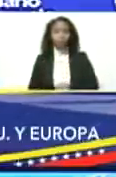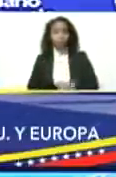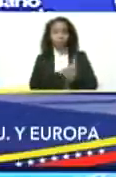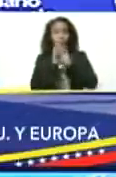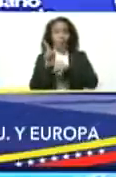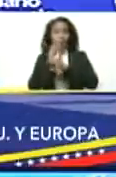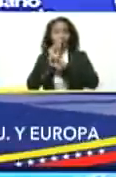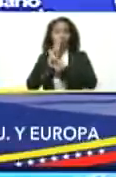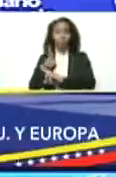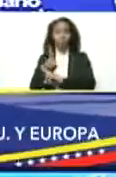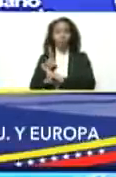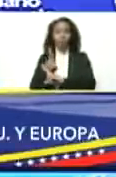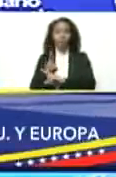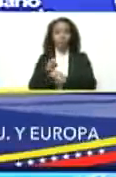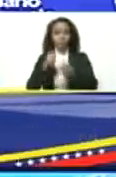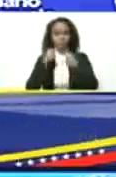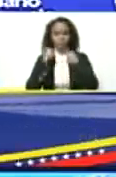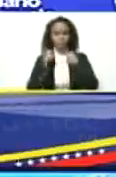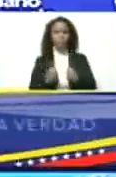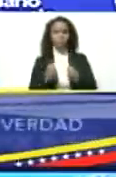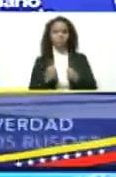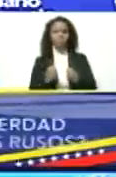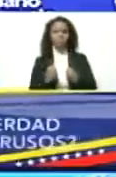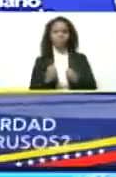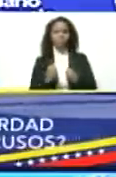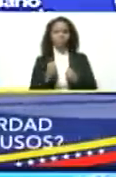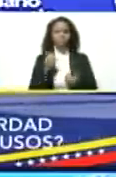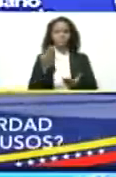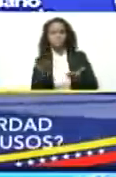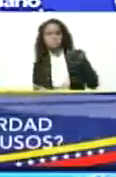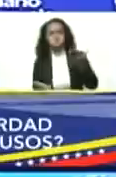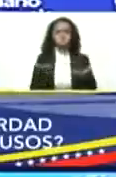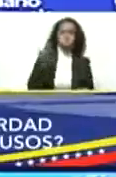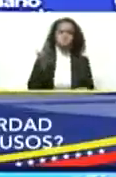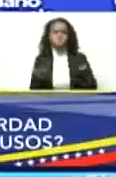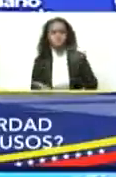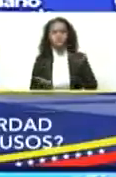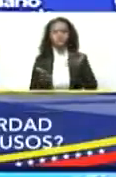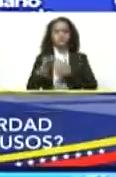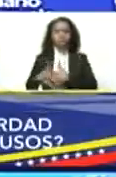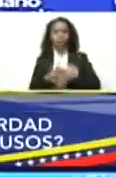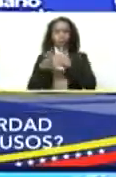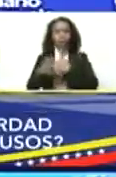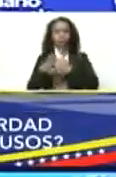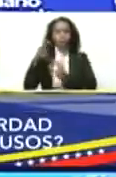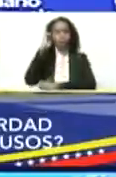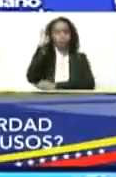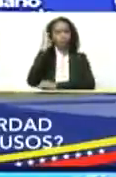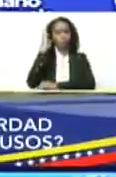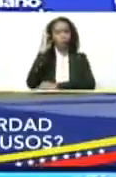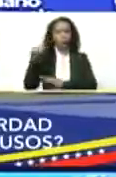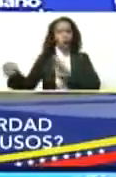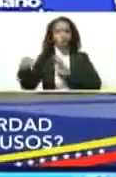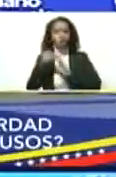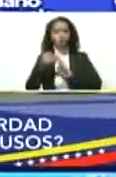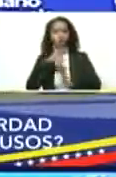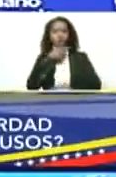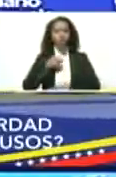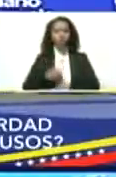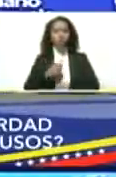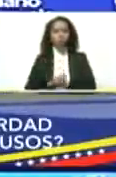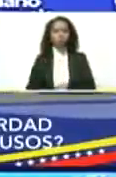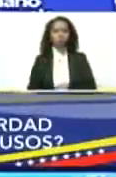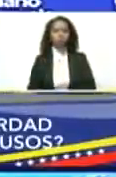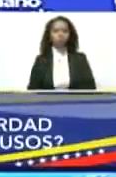respuesta histérica, desproporcionada, de Estados Unidos y Europa contra Rusia. Y Rusia,